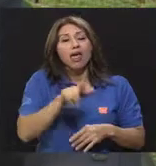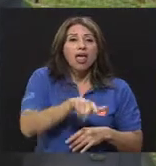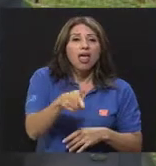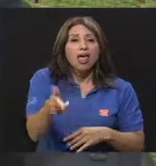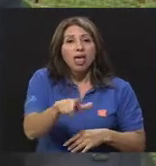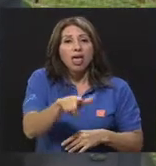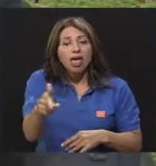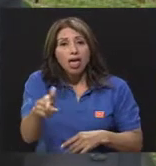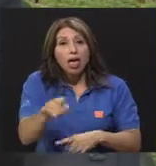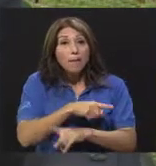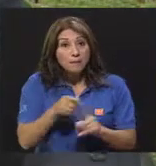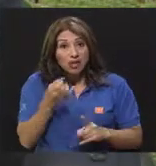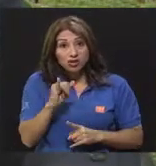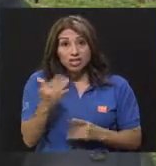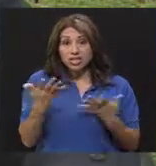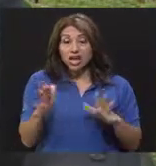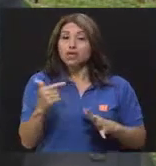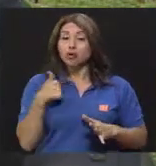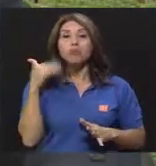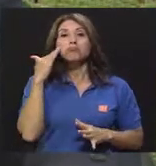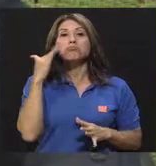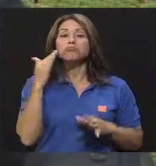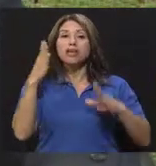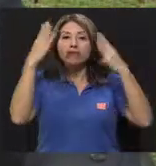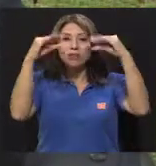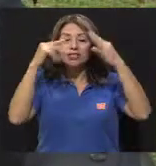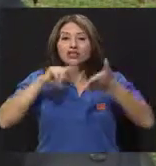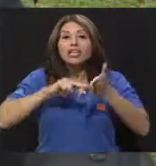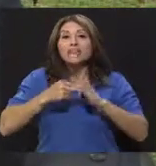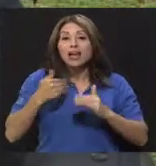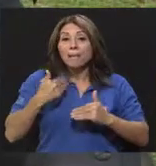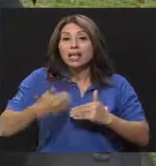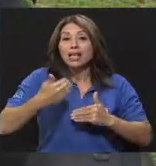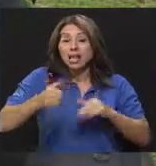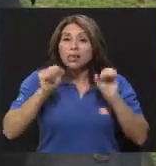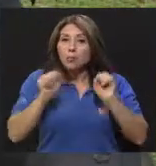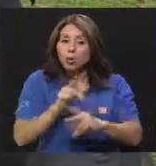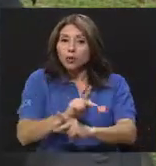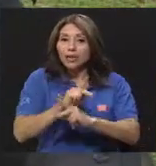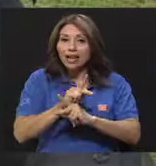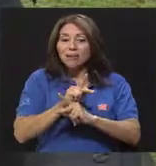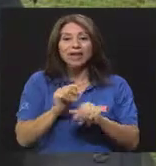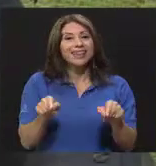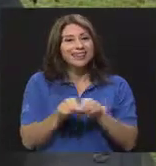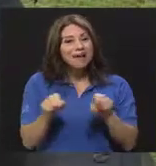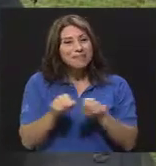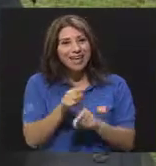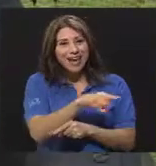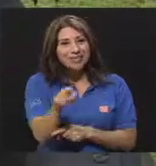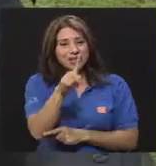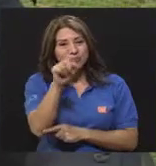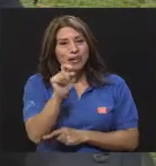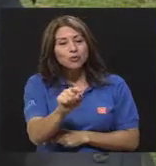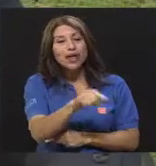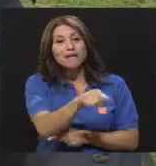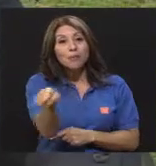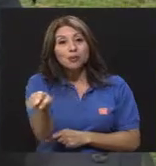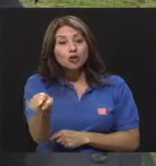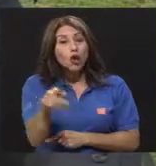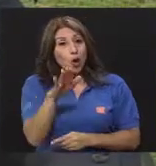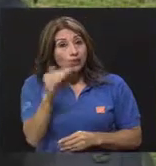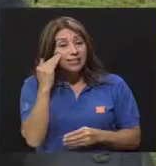quiere decir que me estoy apropiando de algo que me va a servir para protegerme más adelante. También cuando le preguntamos, por ejemplo,